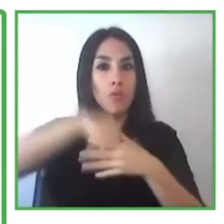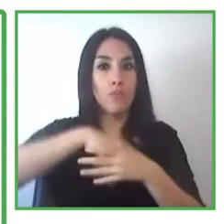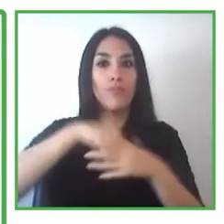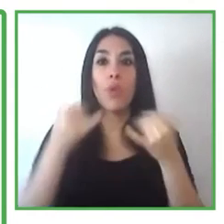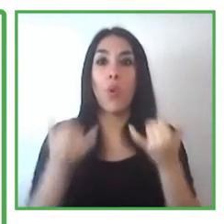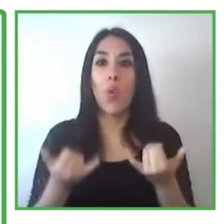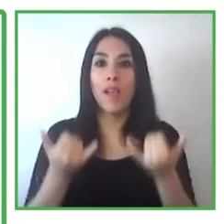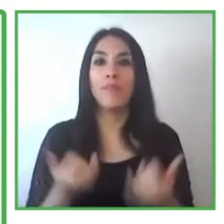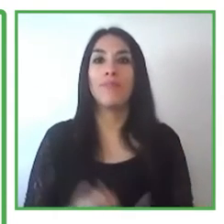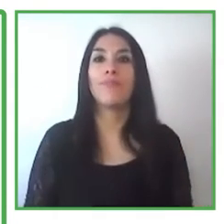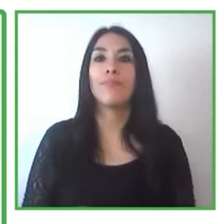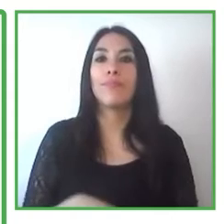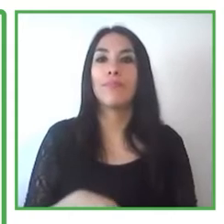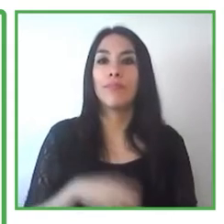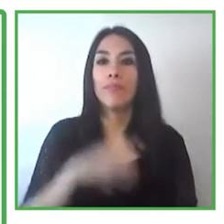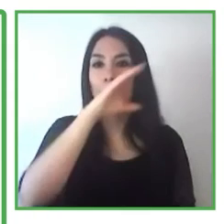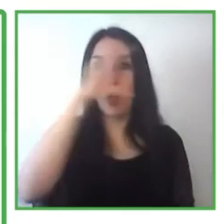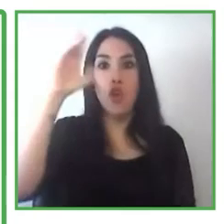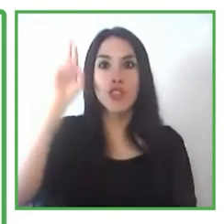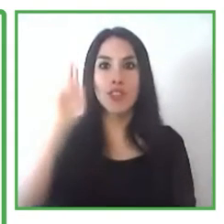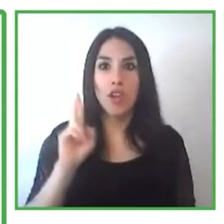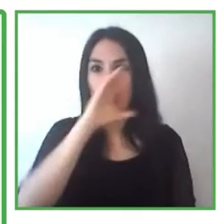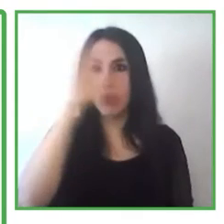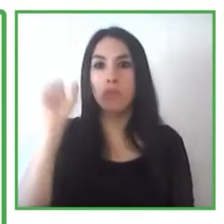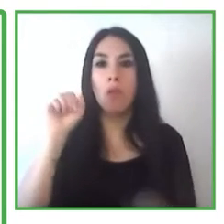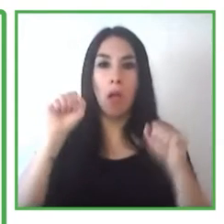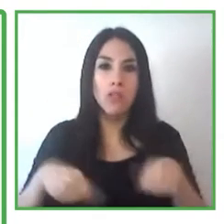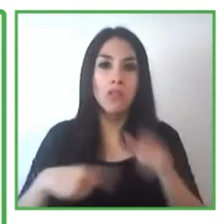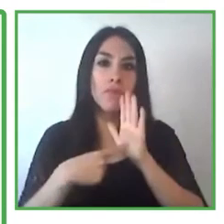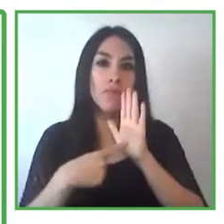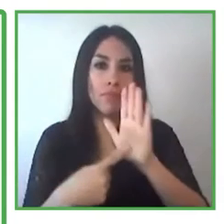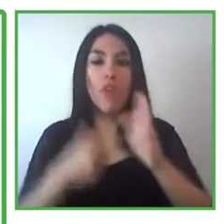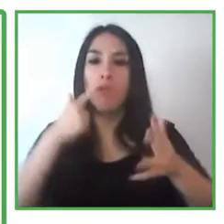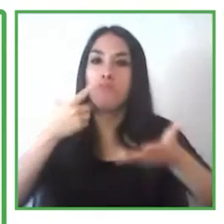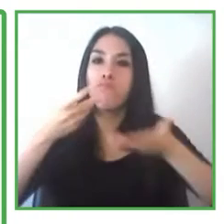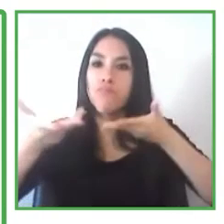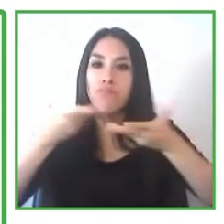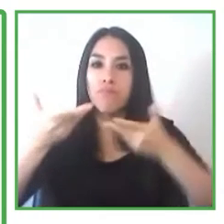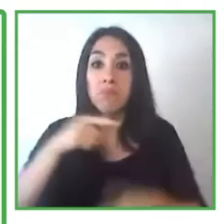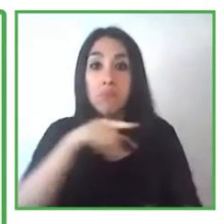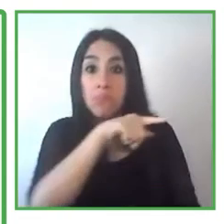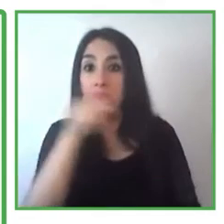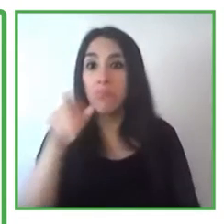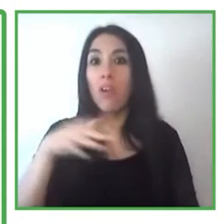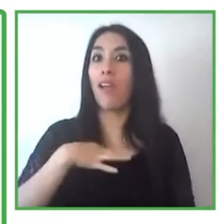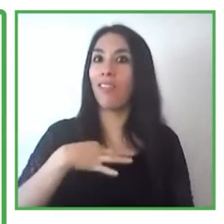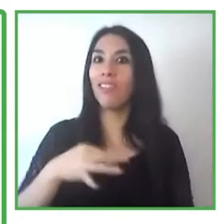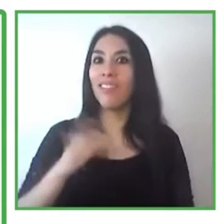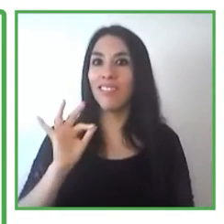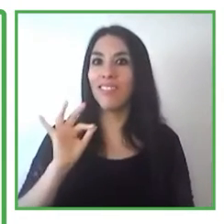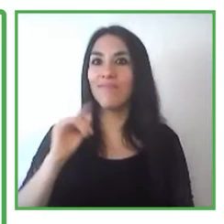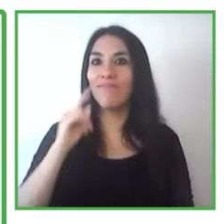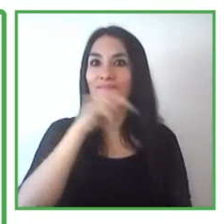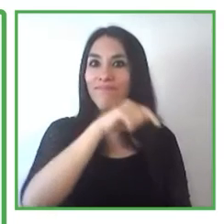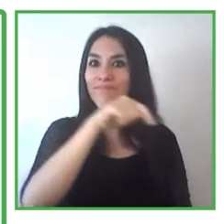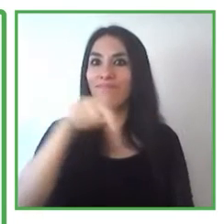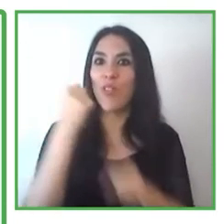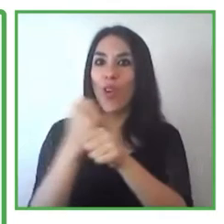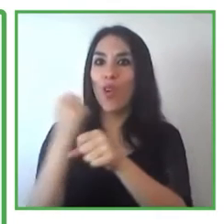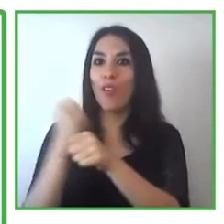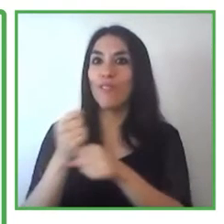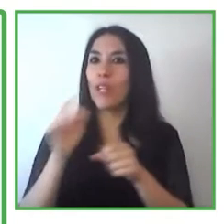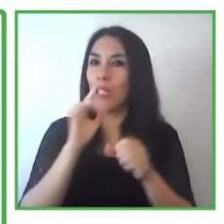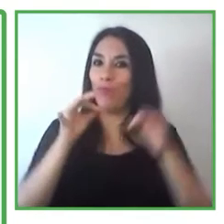Para nosotros es un gusto, de verdad, como Ministerio de Trabajo y Seguridad Social poder presentar esta